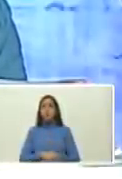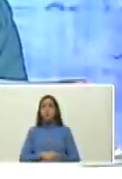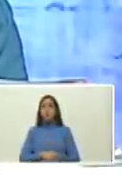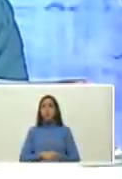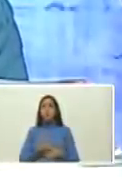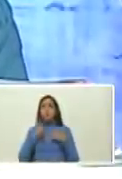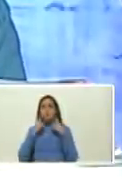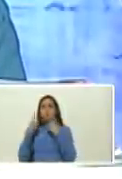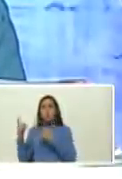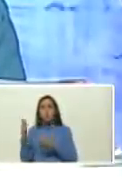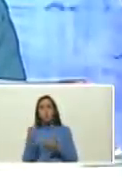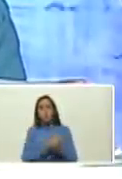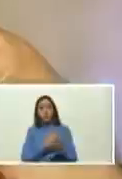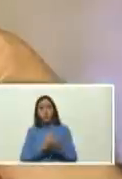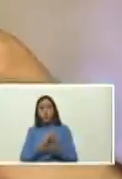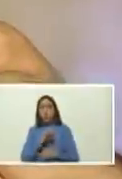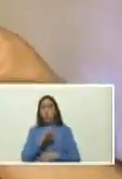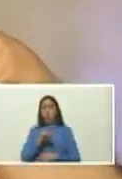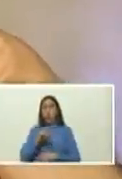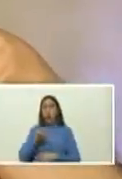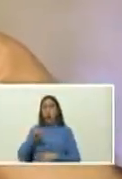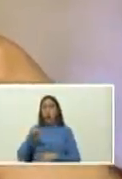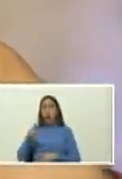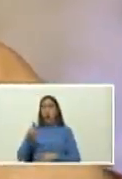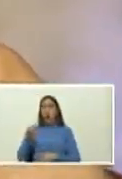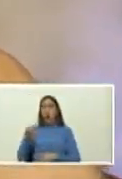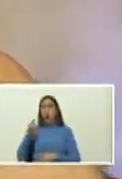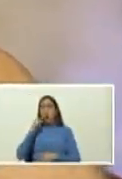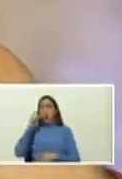Conde ¿es Orlando? ¿orlandito? ¿de Tepos?